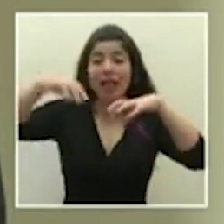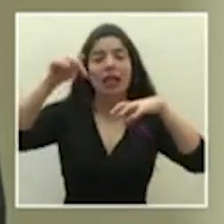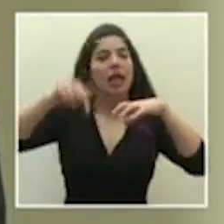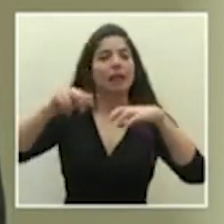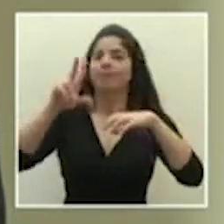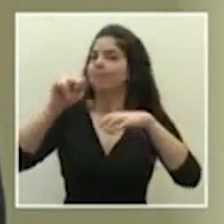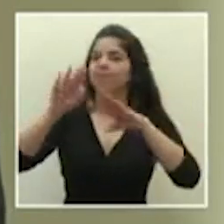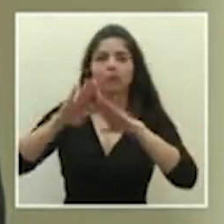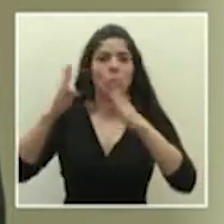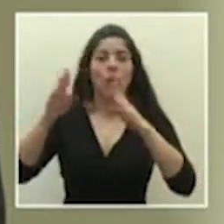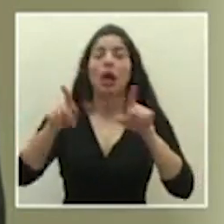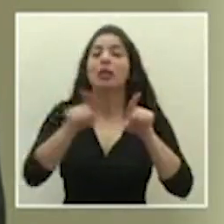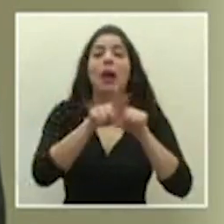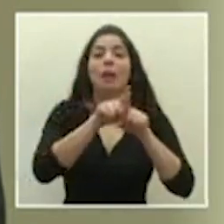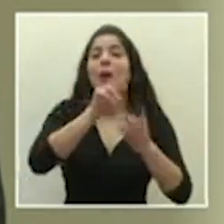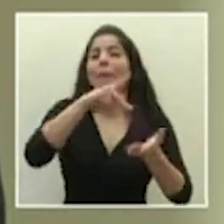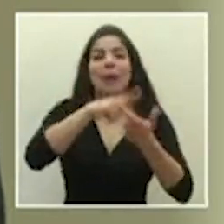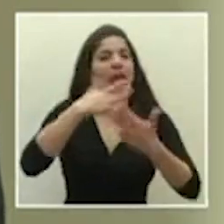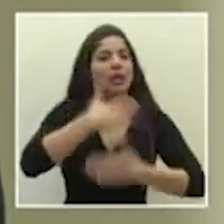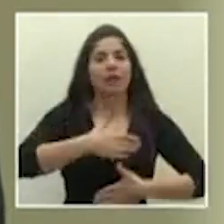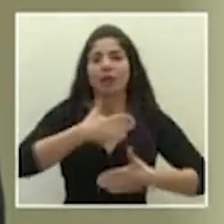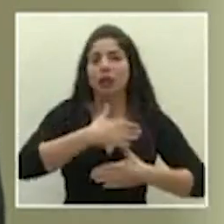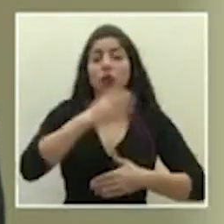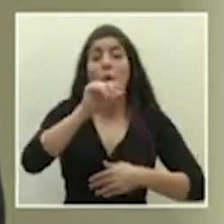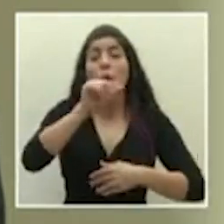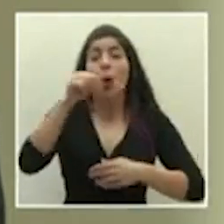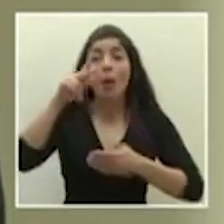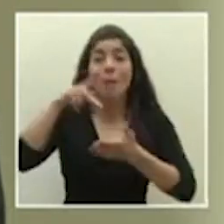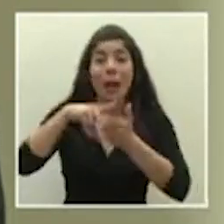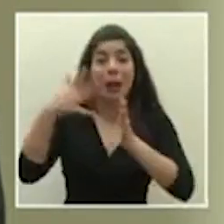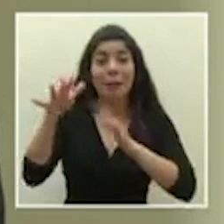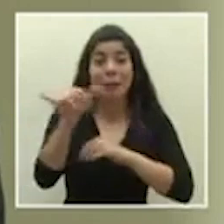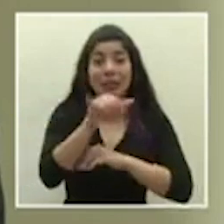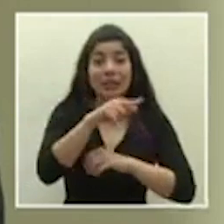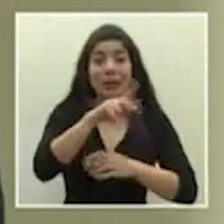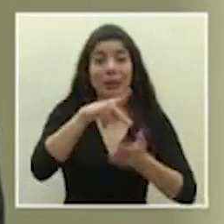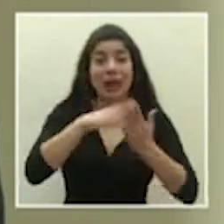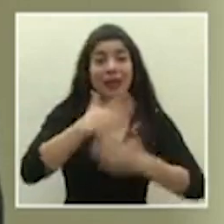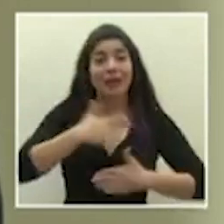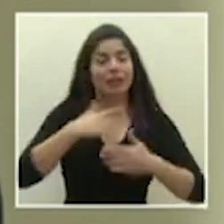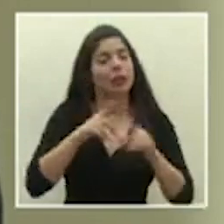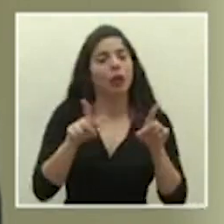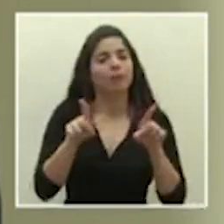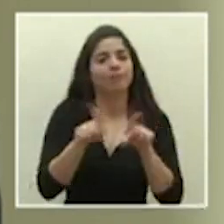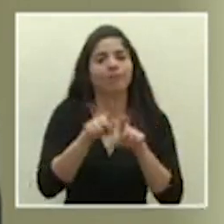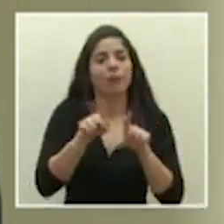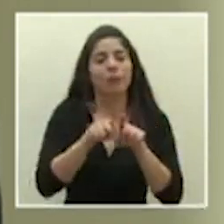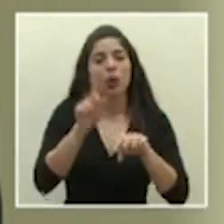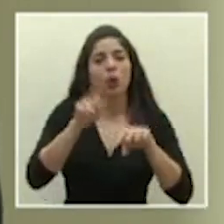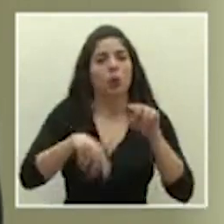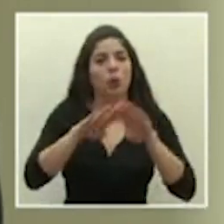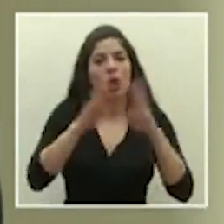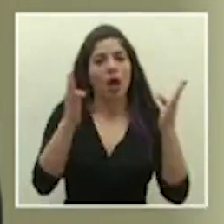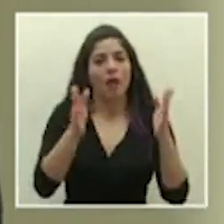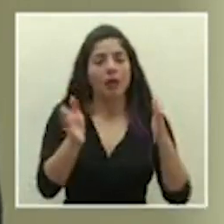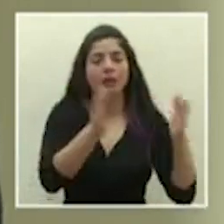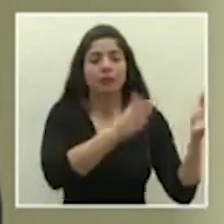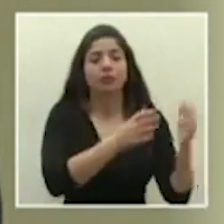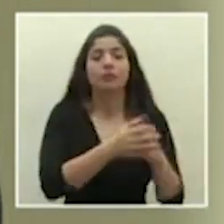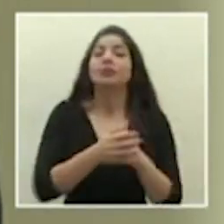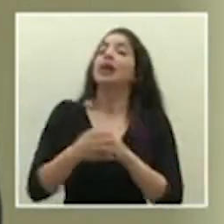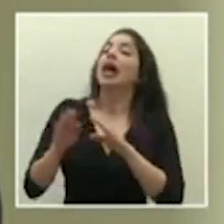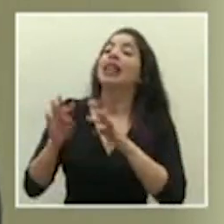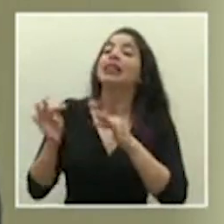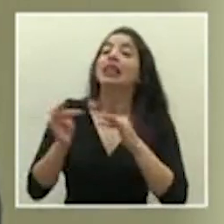habilitado el parque de diversiones o similares al parque de diversiones. Se habilita el transporte especial de